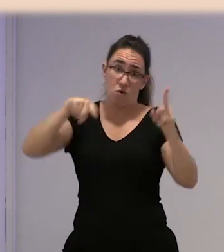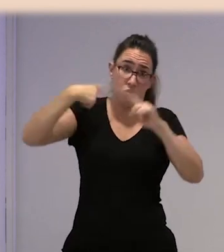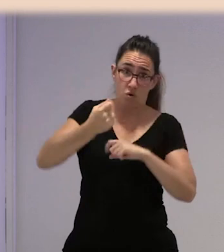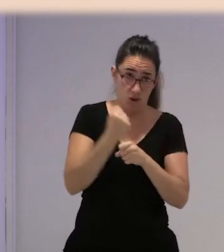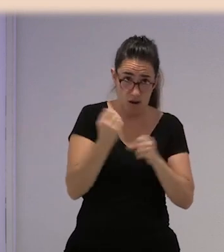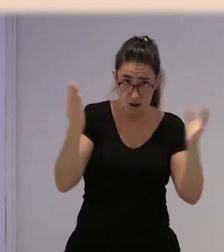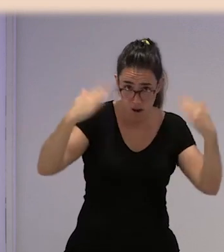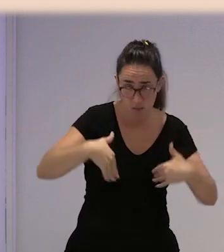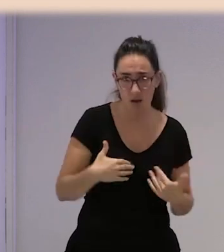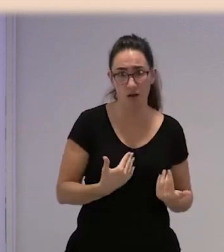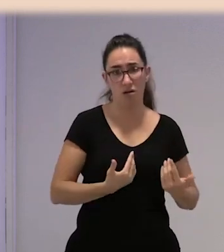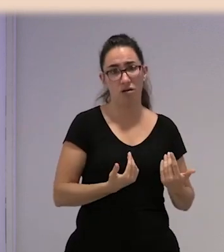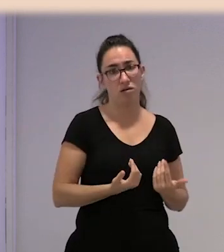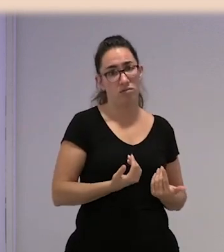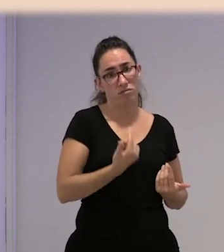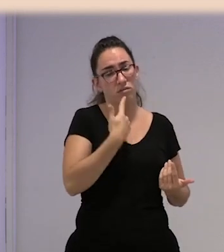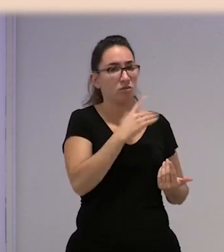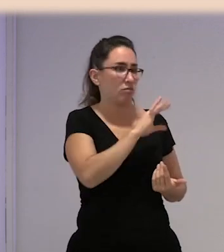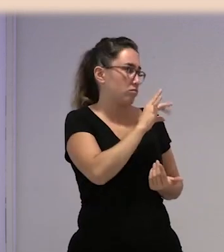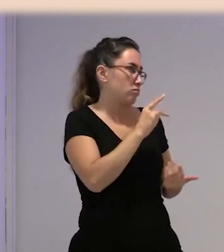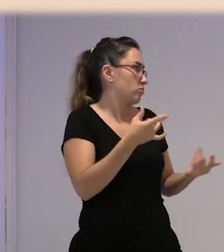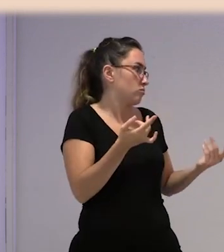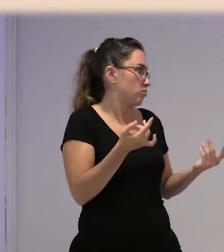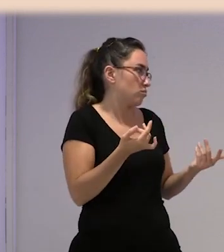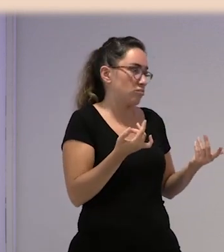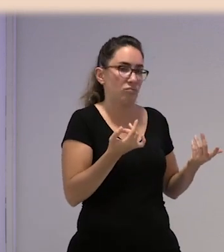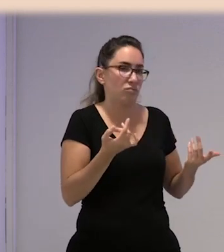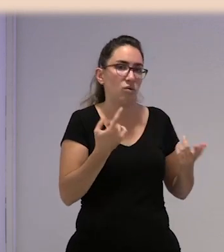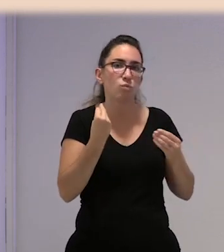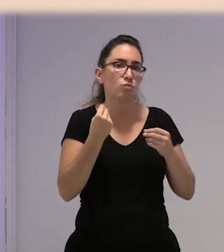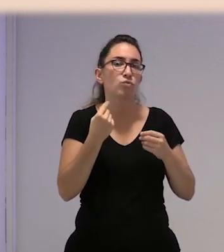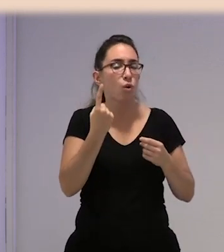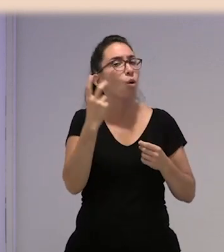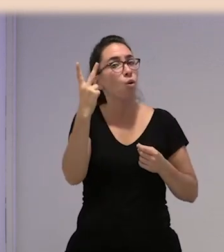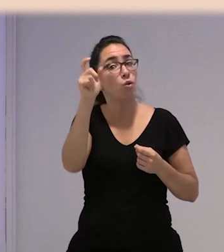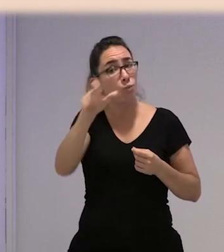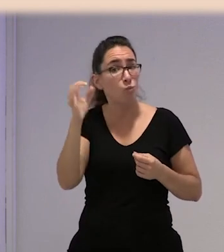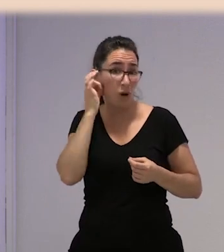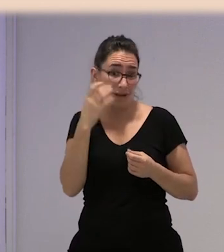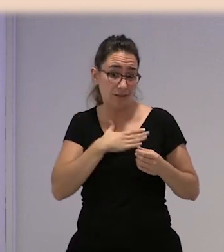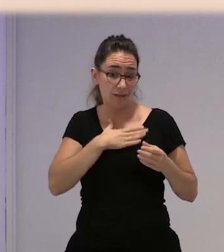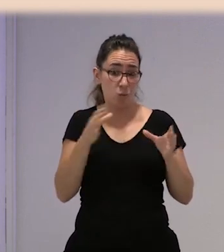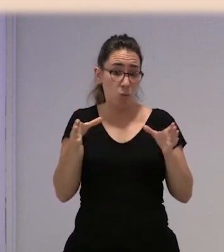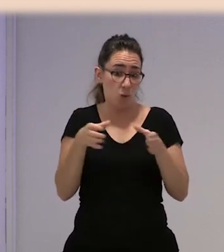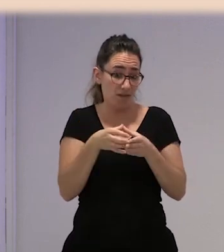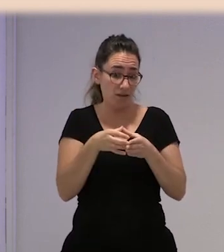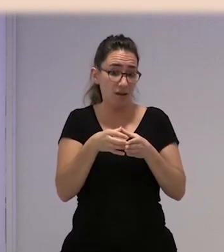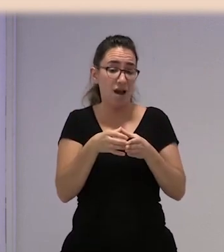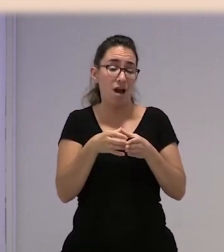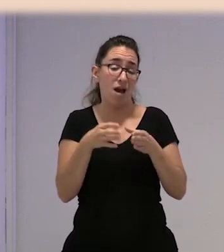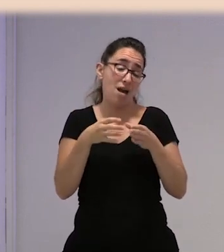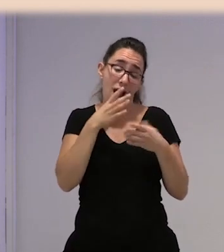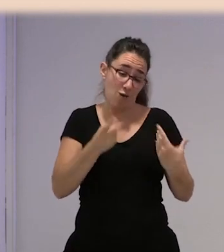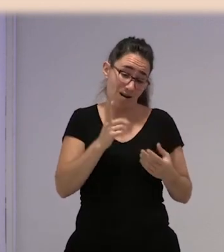Y llevársela, limpiarle la casa también. Sí, sí, sí, De hecho, también tengo dos mujeres de mi cuadrilla, bueno, de la que era mi